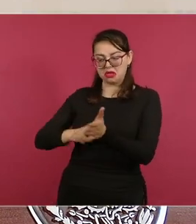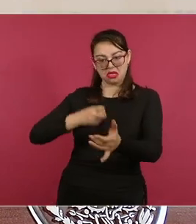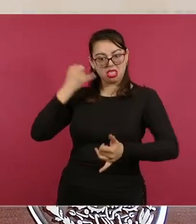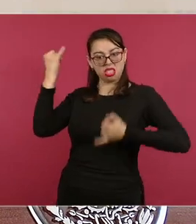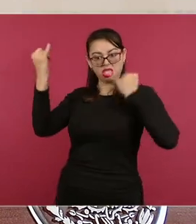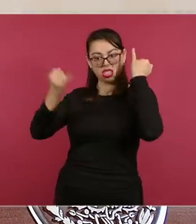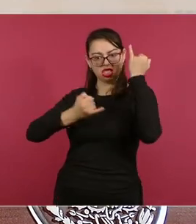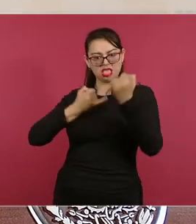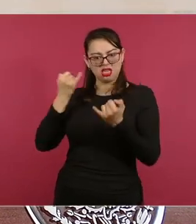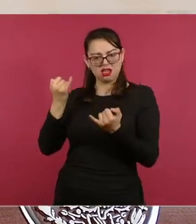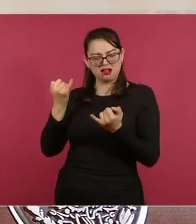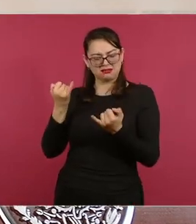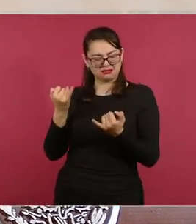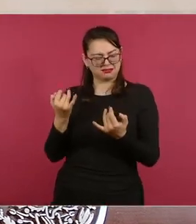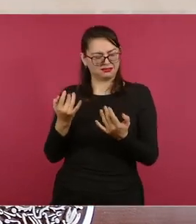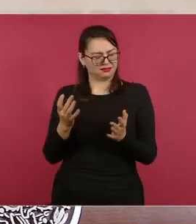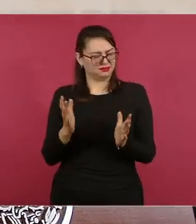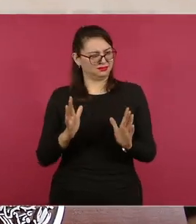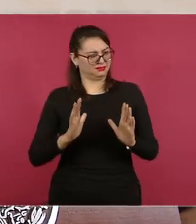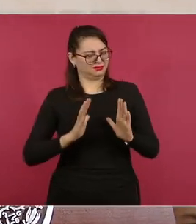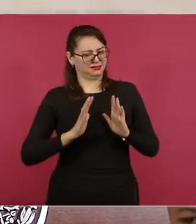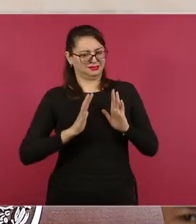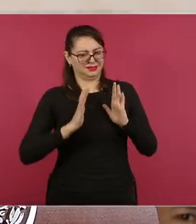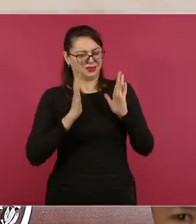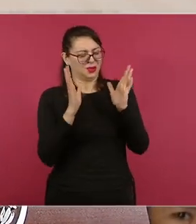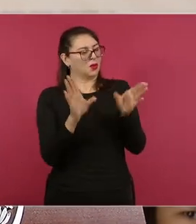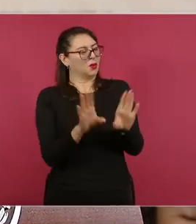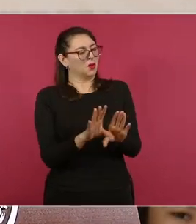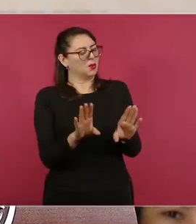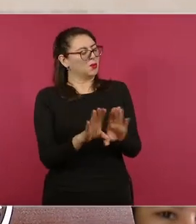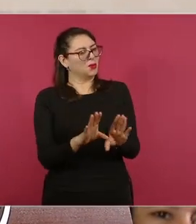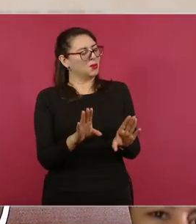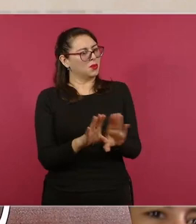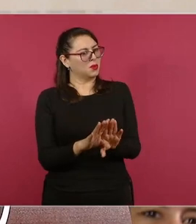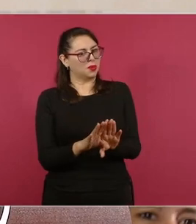de que actuó mal el Poder Legislativo?